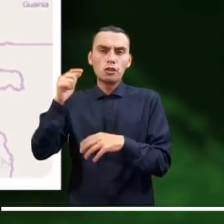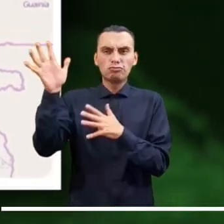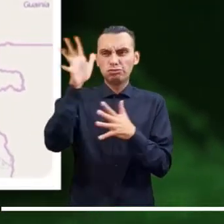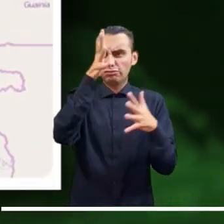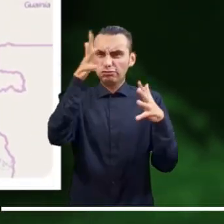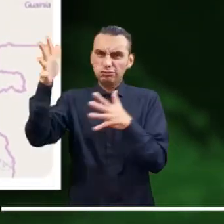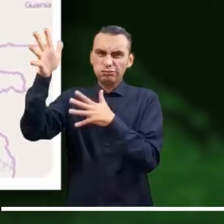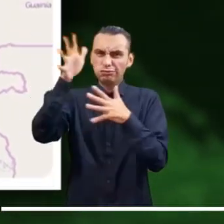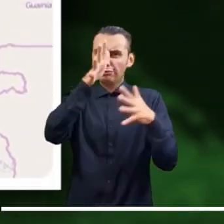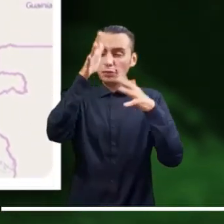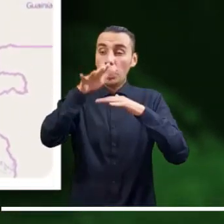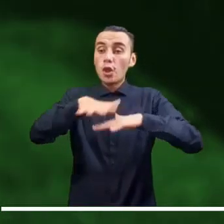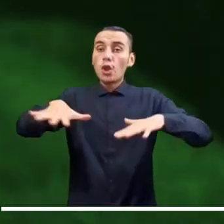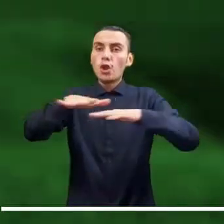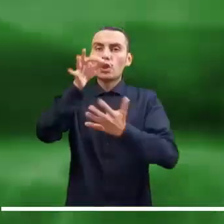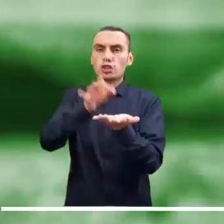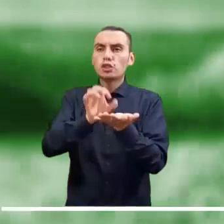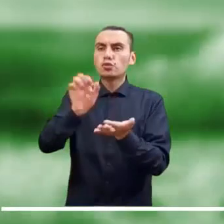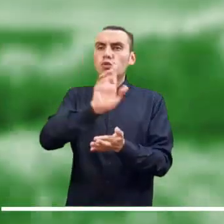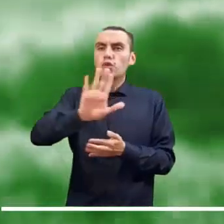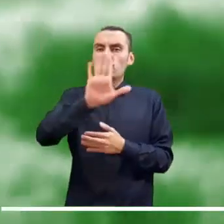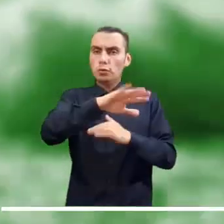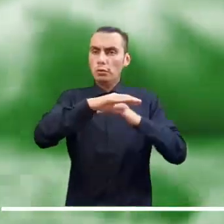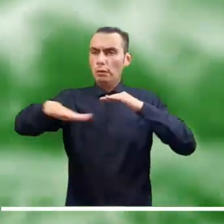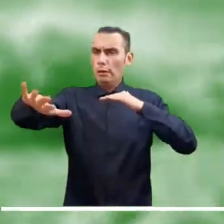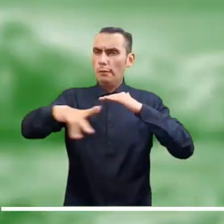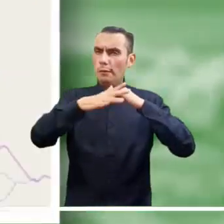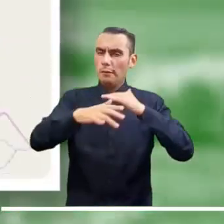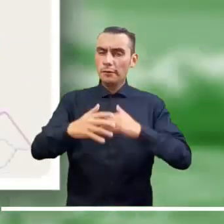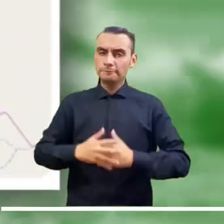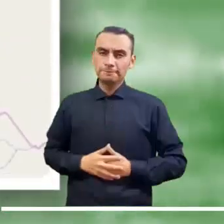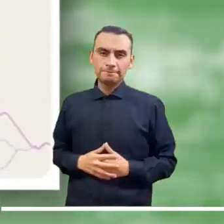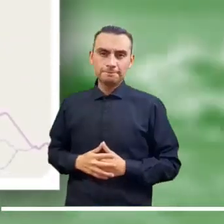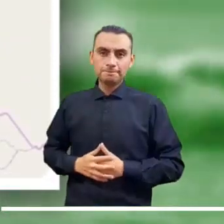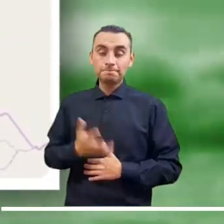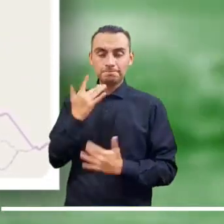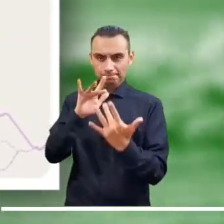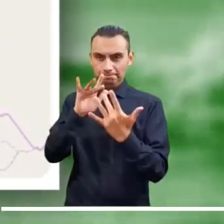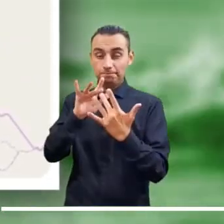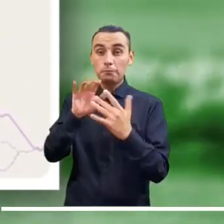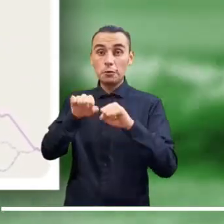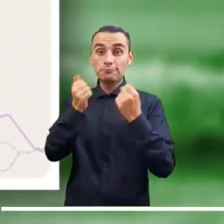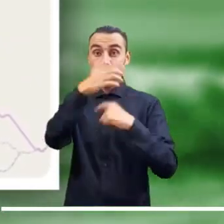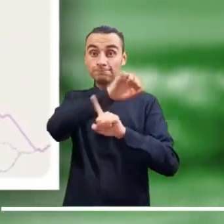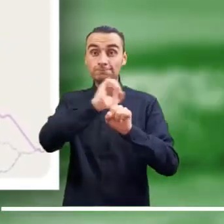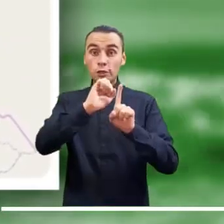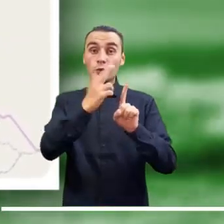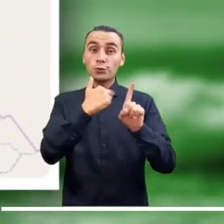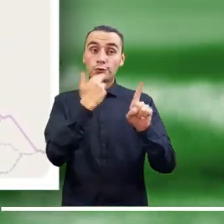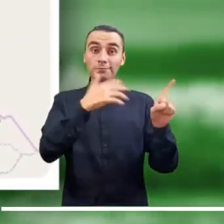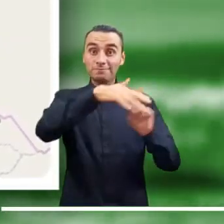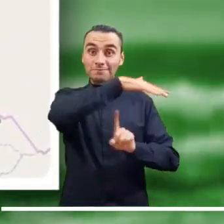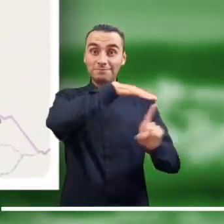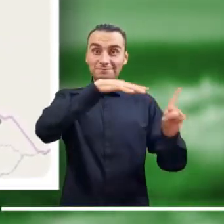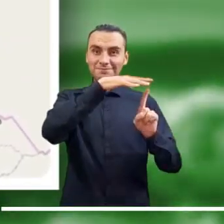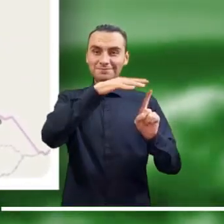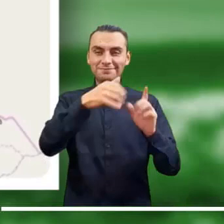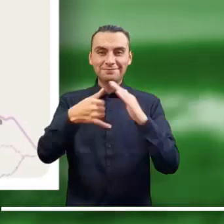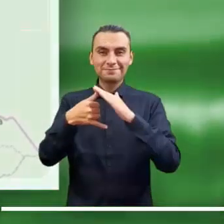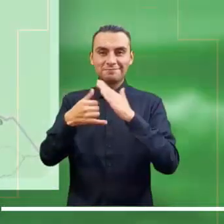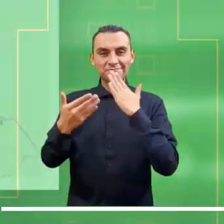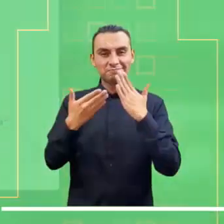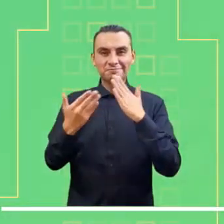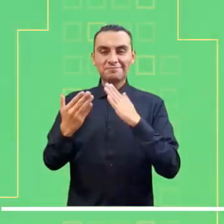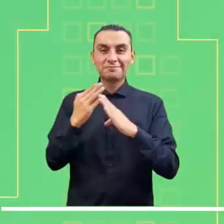por probables deslizamientos de tierra. Alerta naranja por viento y oleaje en el centro del mar Caribe colombiano.